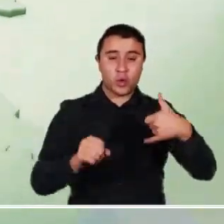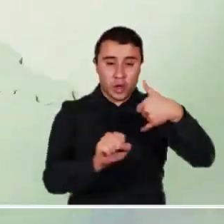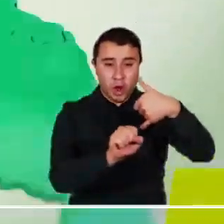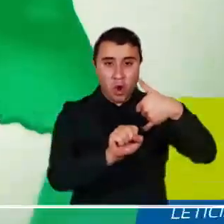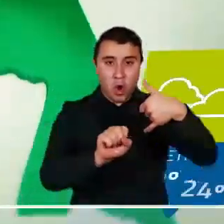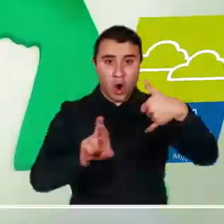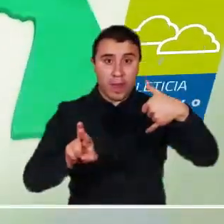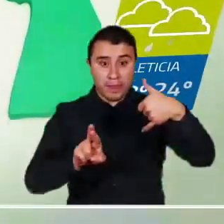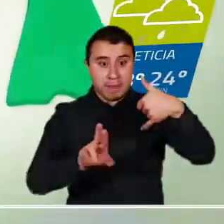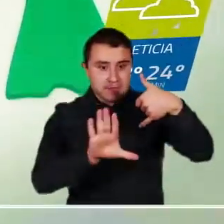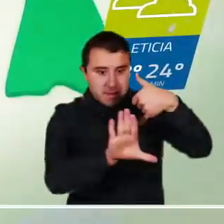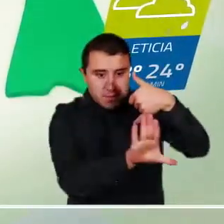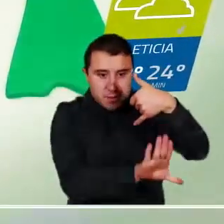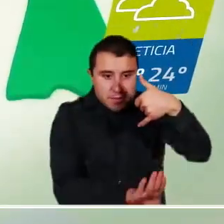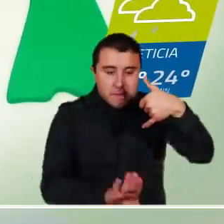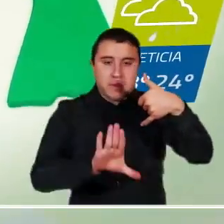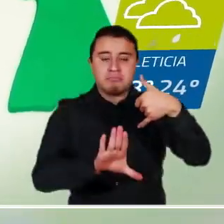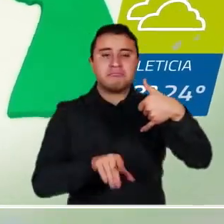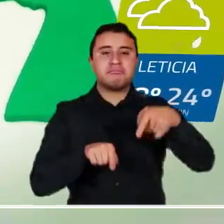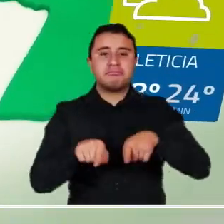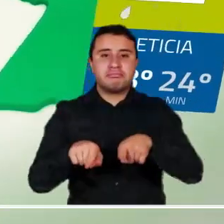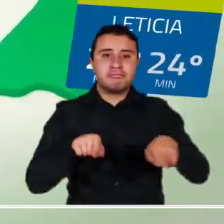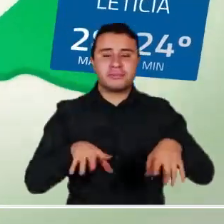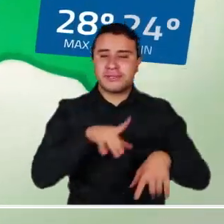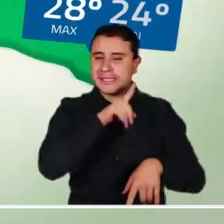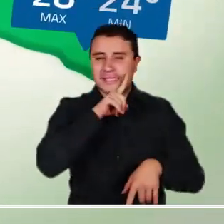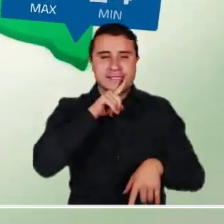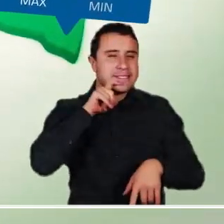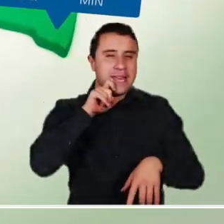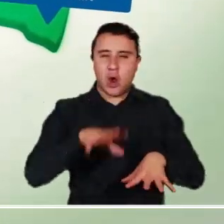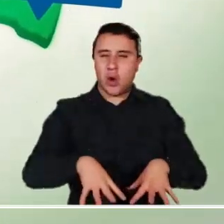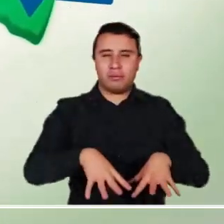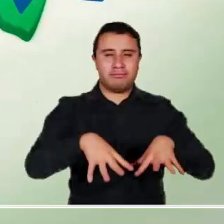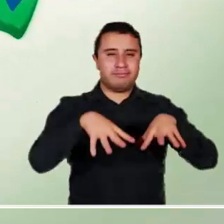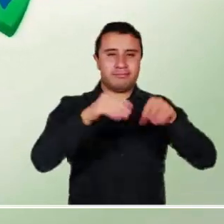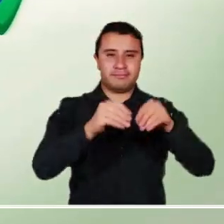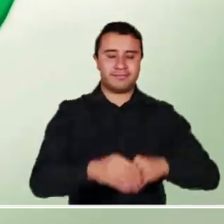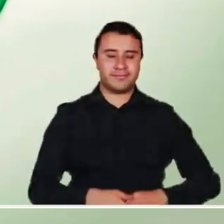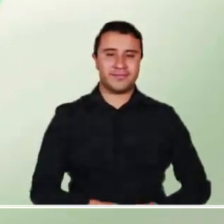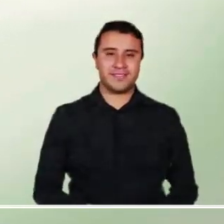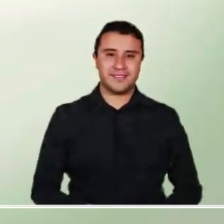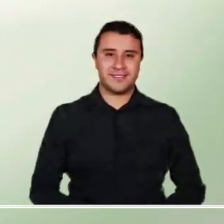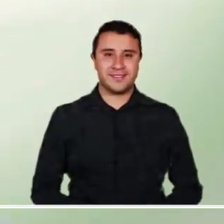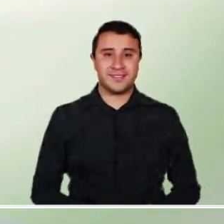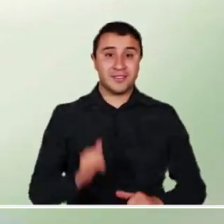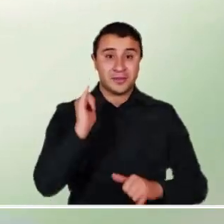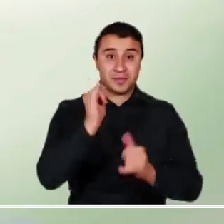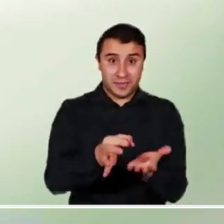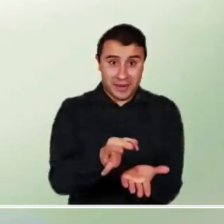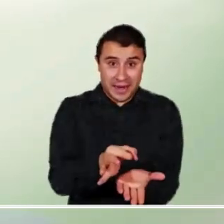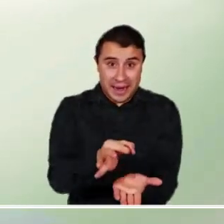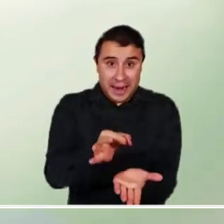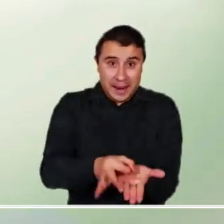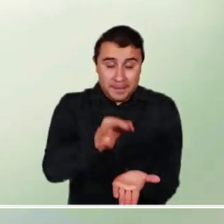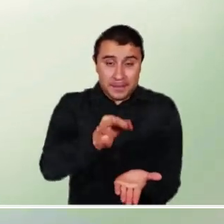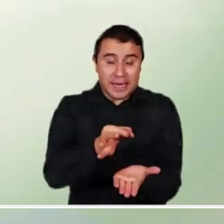Mientras tanto, en la Amazonía se esperan algunas lluvias en el oriente, mientras que en el resto de la región habría tiempo seco.